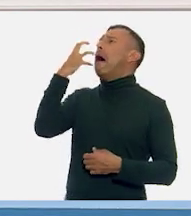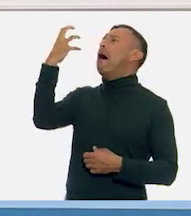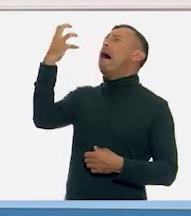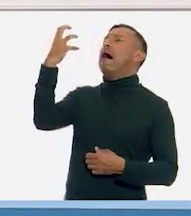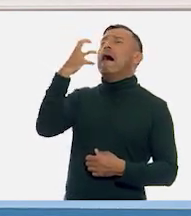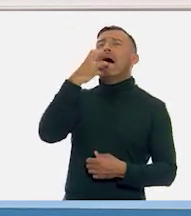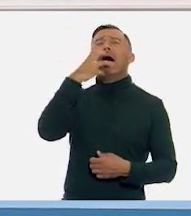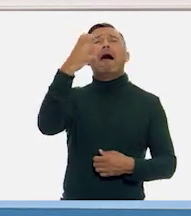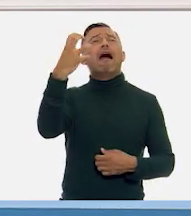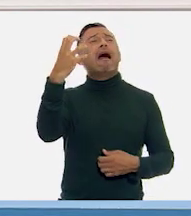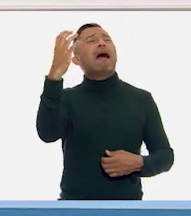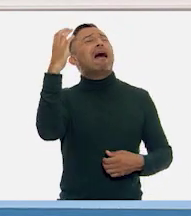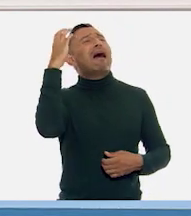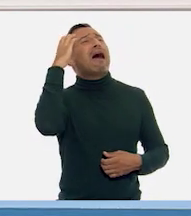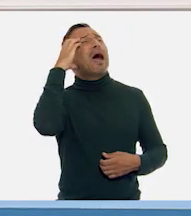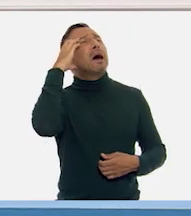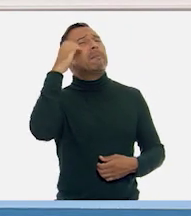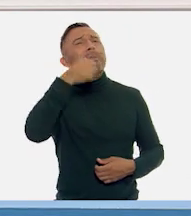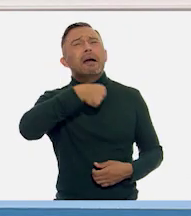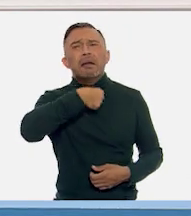colchones.